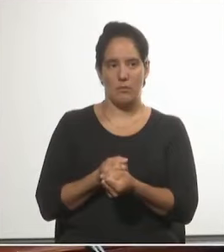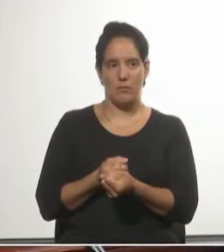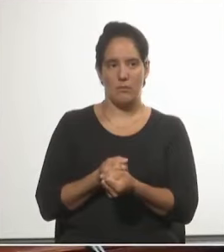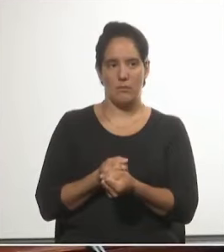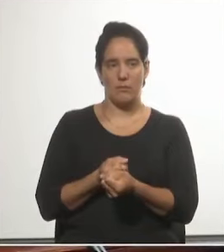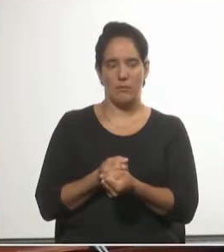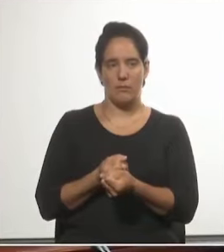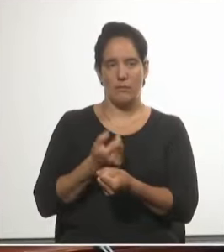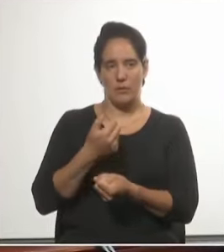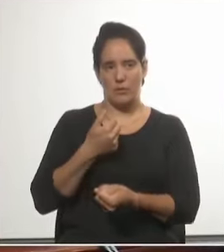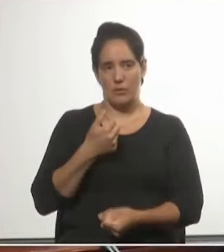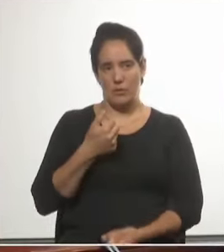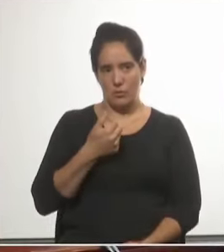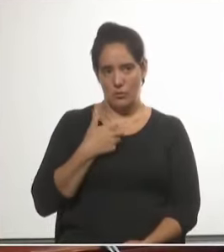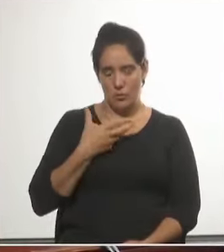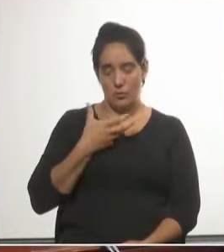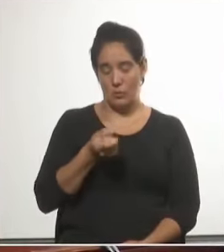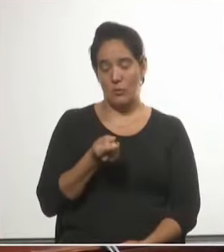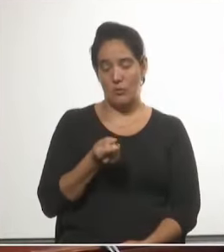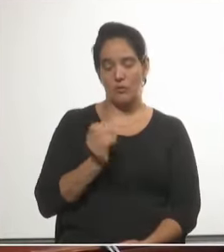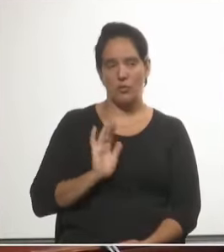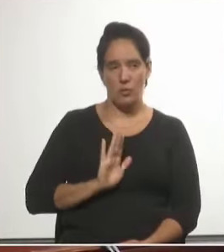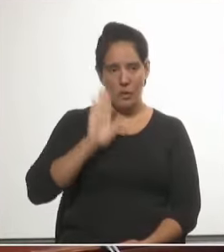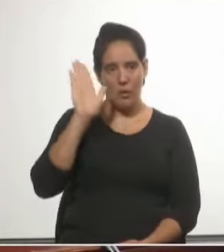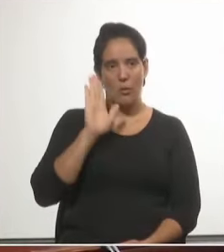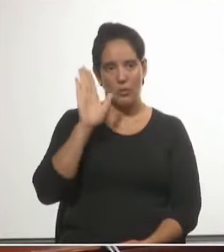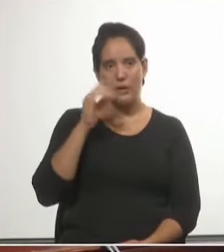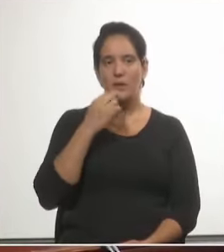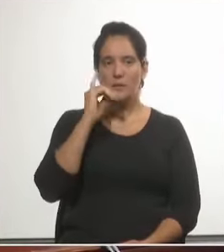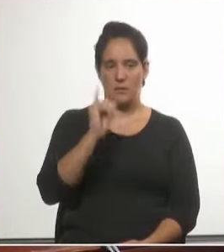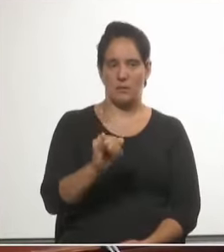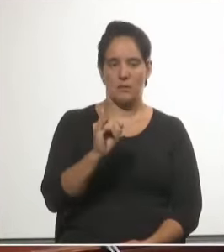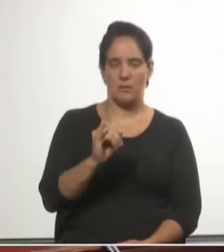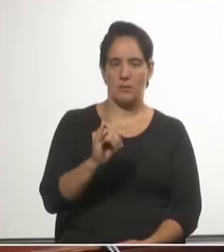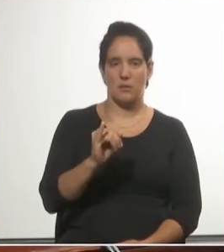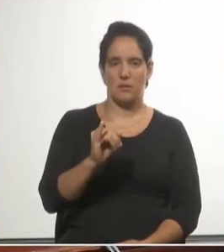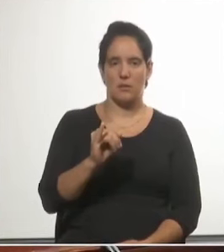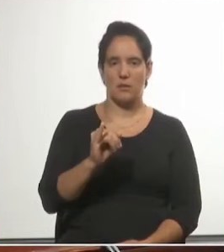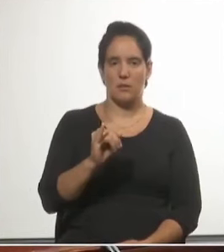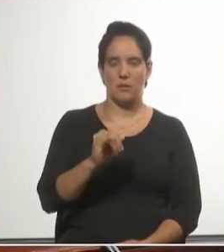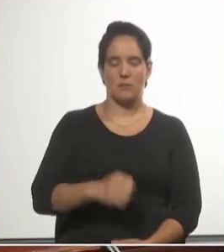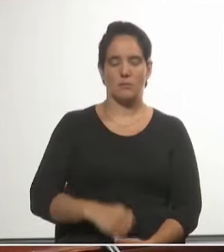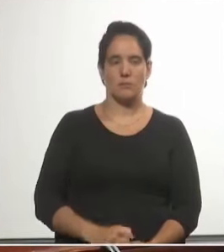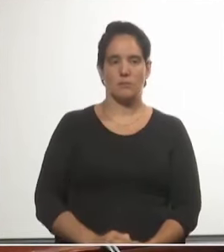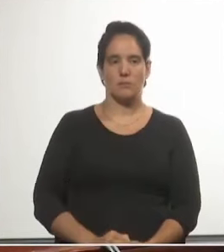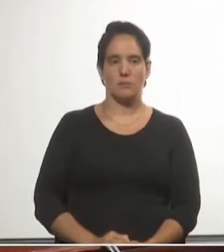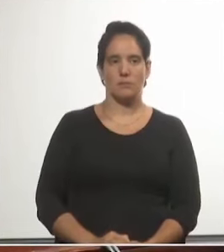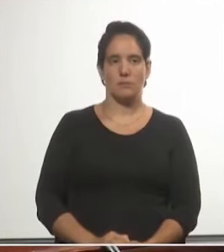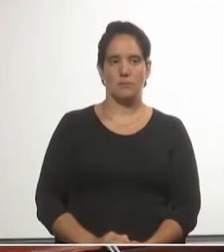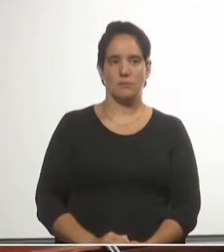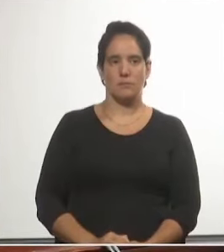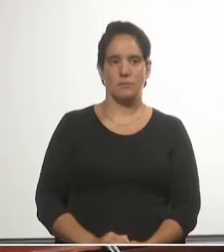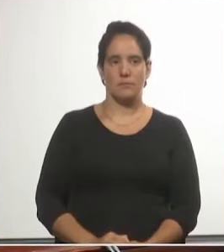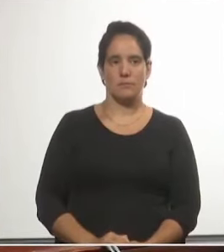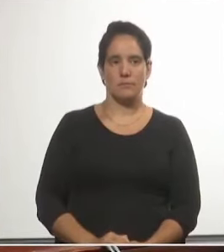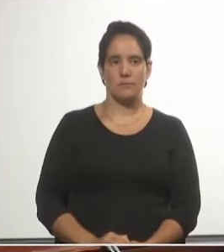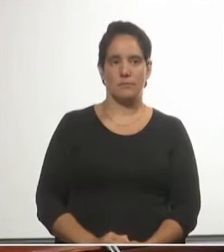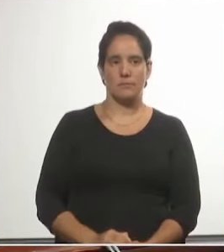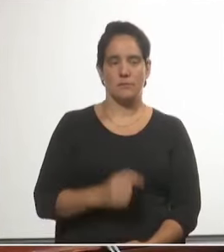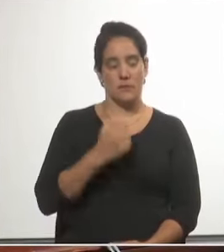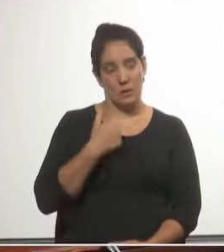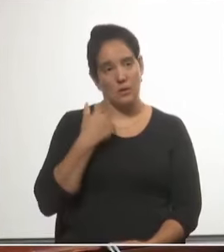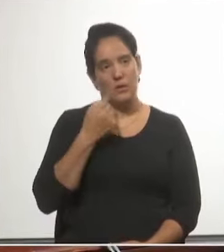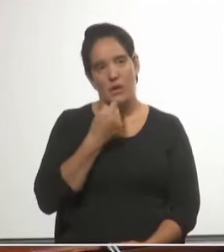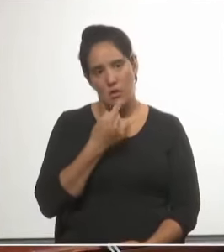Voy a acompañar esta declaración, debo reiterar que me parece renga,